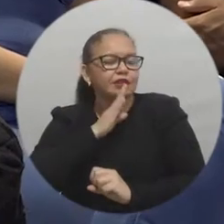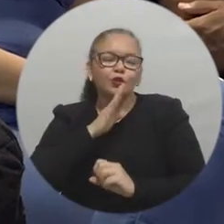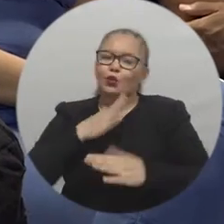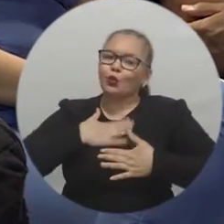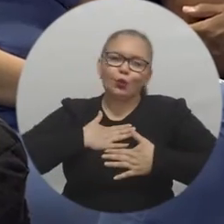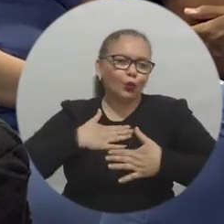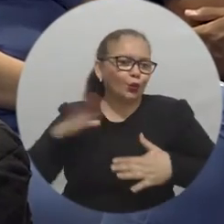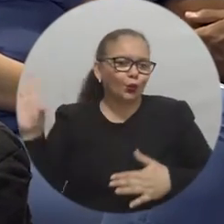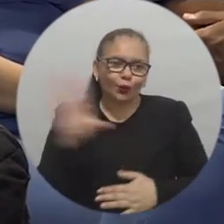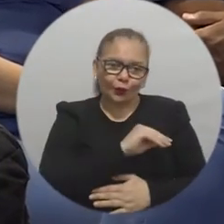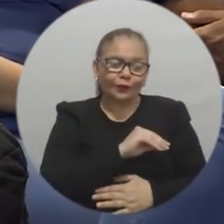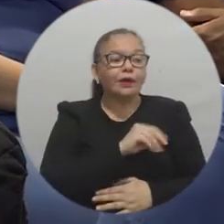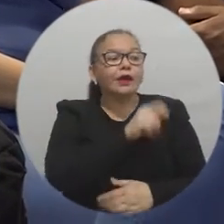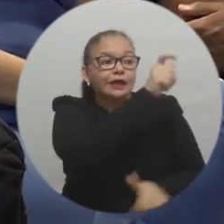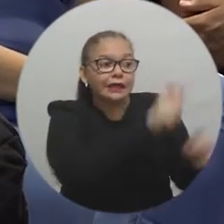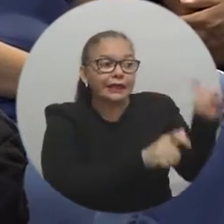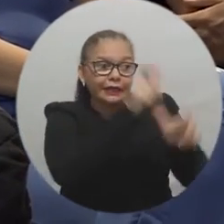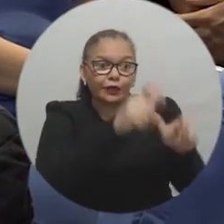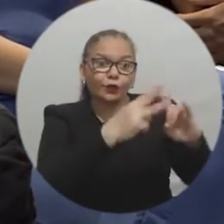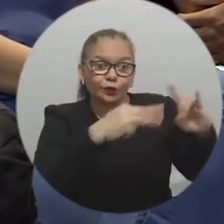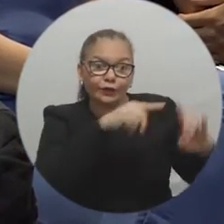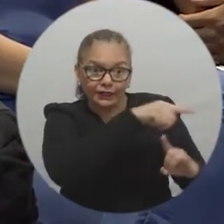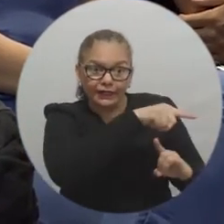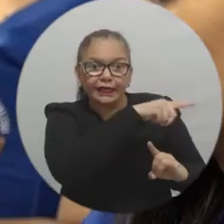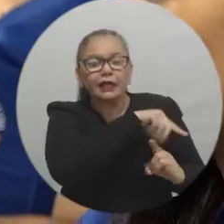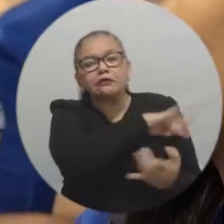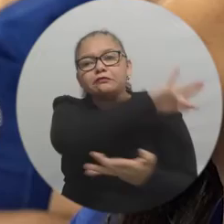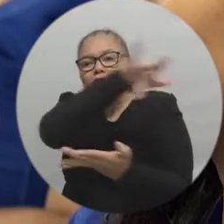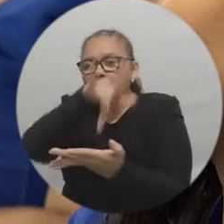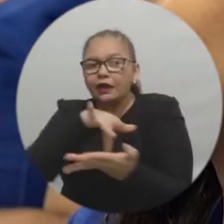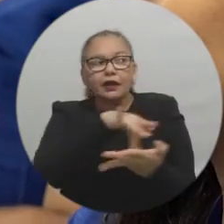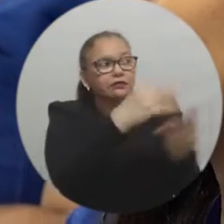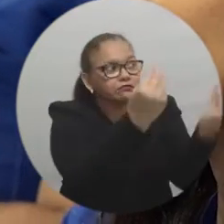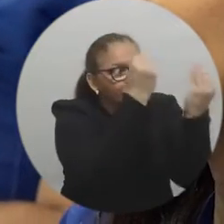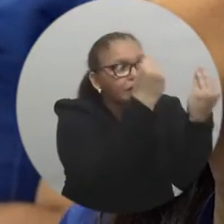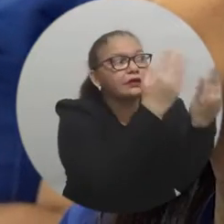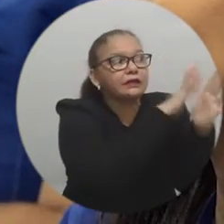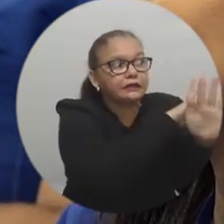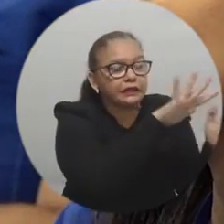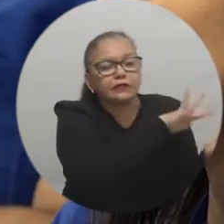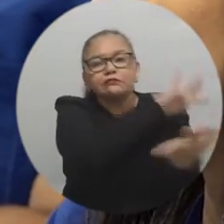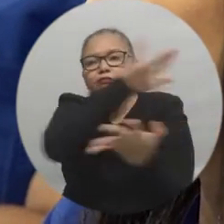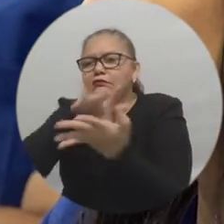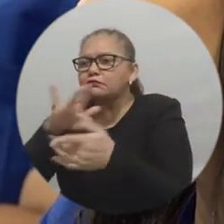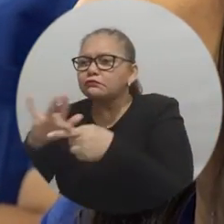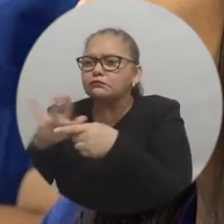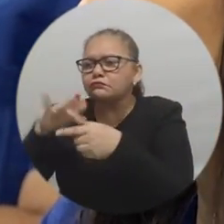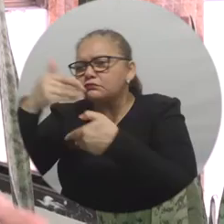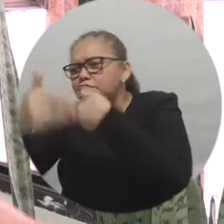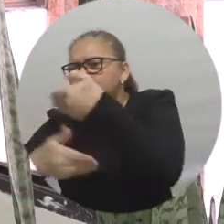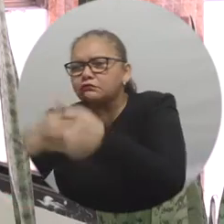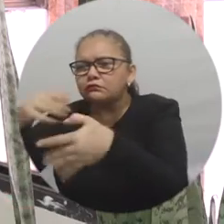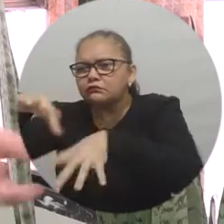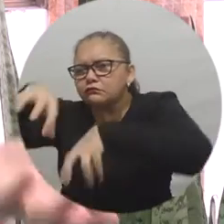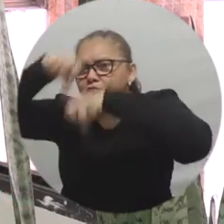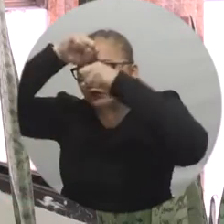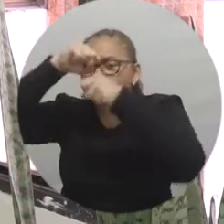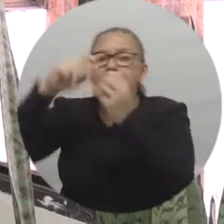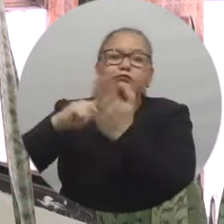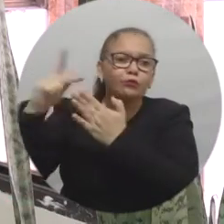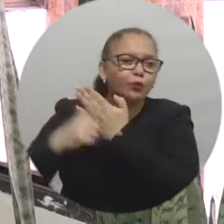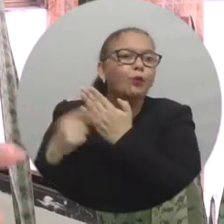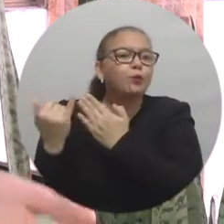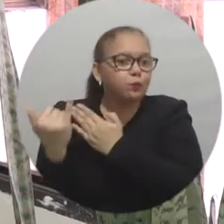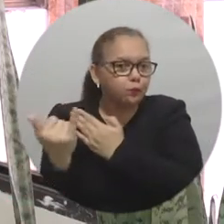todos. Gana la universidad porque los estudiantes van a tener la posibilidad de tener otros escenarios para hacer sus prácticas, sus